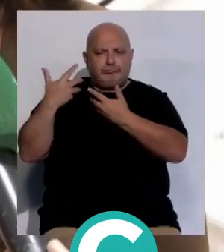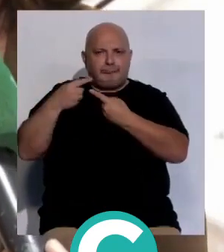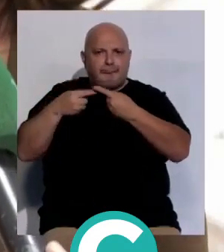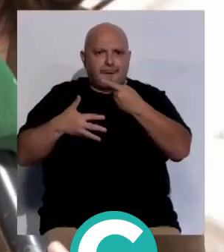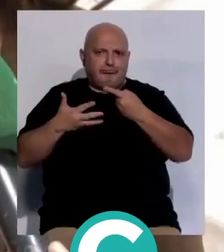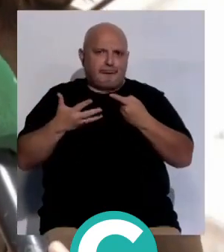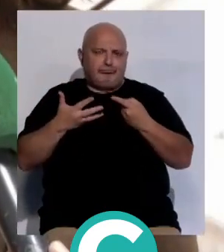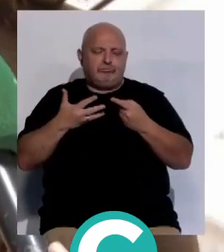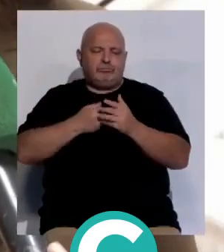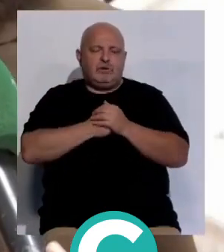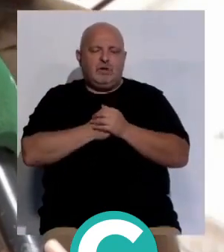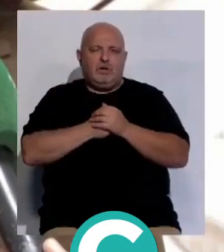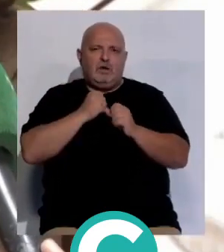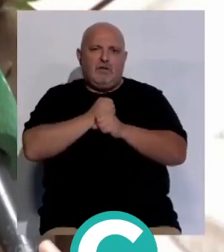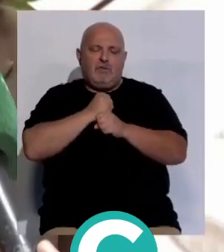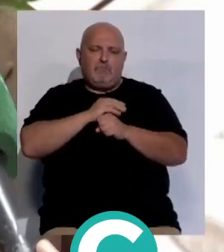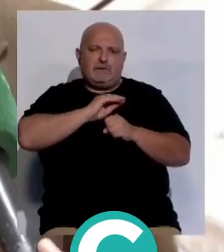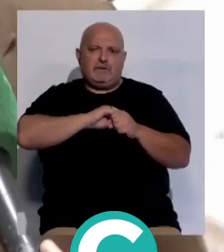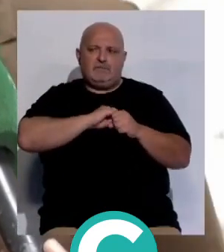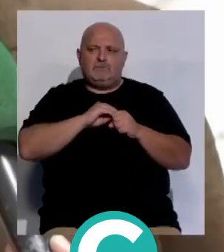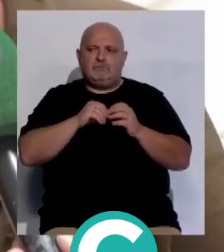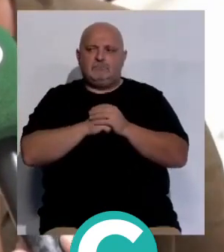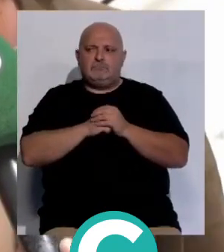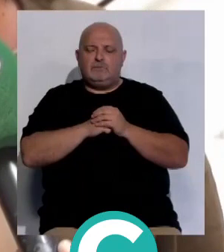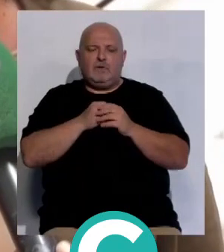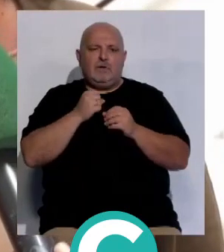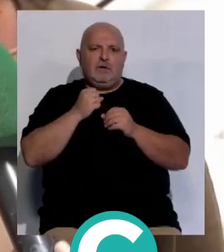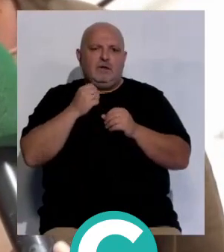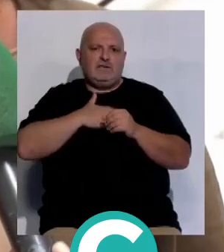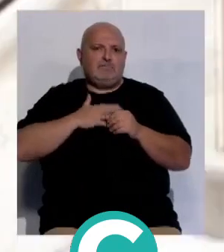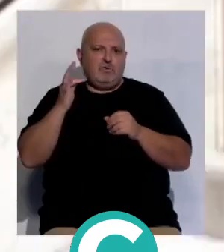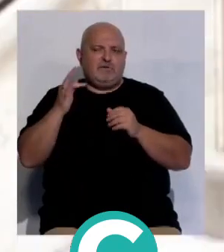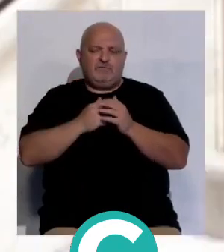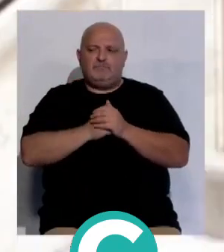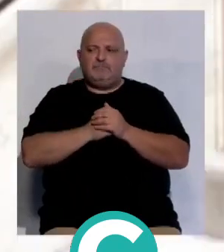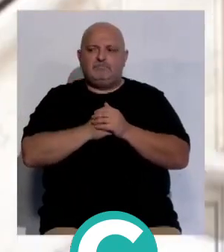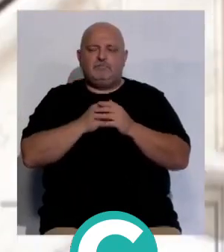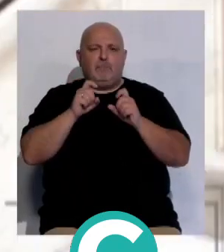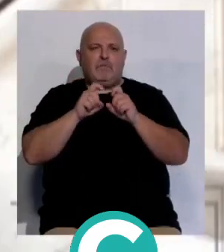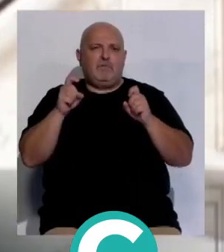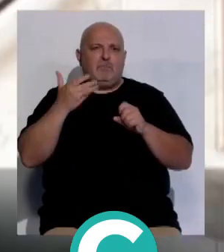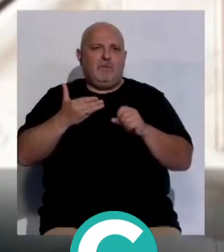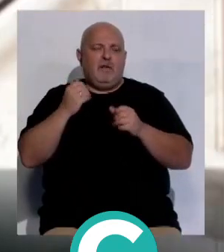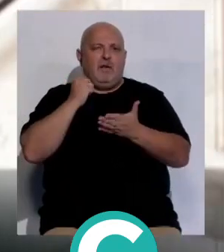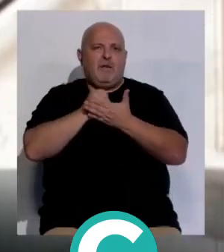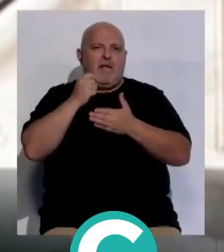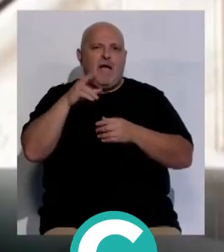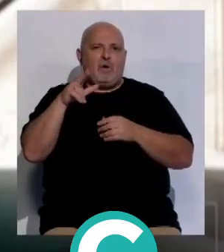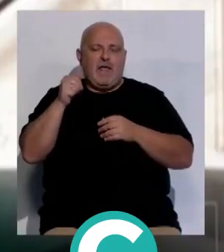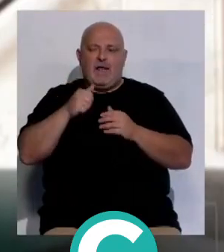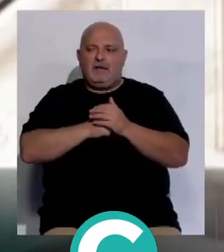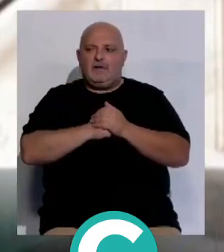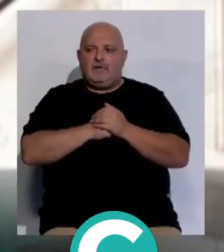entonces, bueno, ha sido laborioso pero, bueno, un trabajo satisfactorio. Para la compañía es muy importante la marca Áurea.